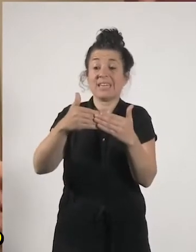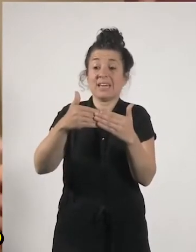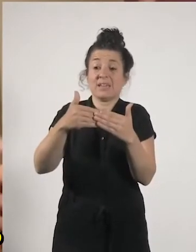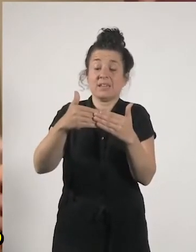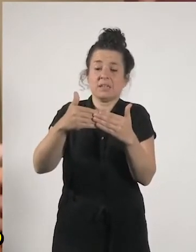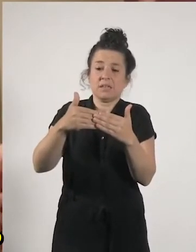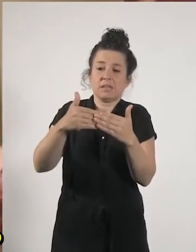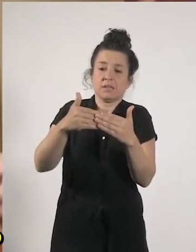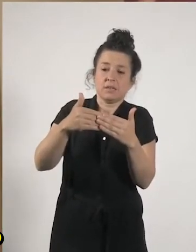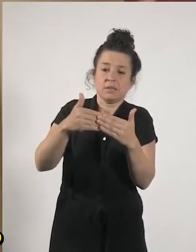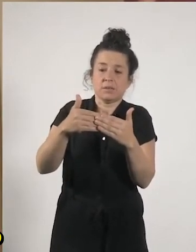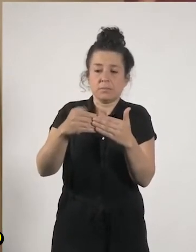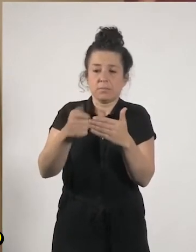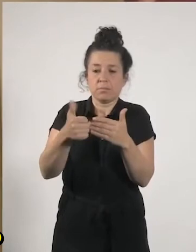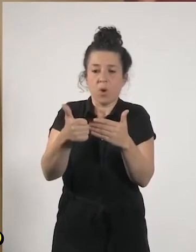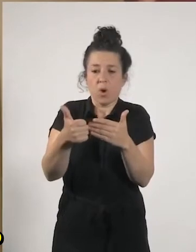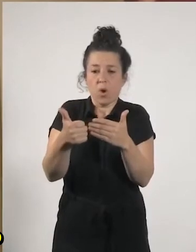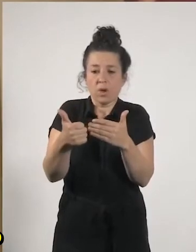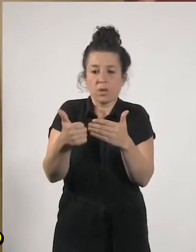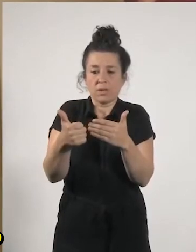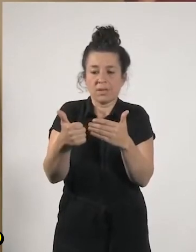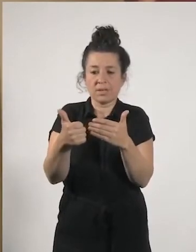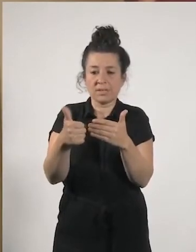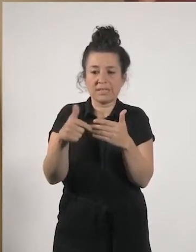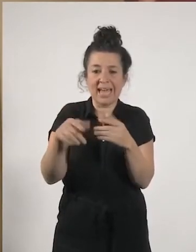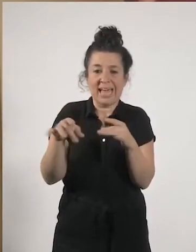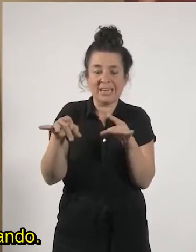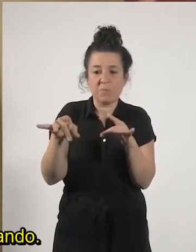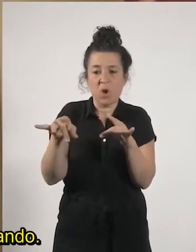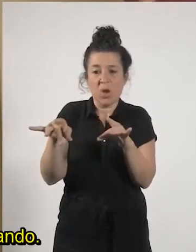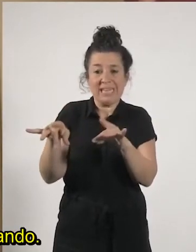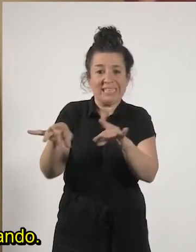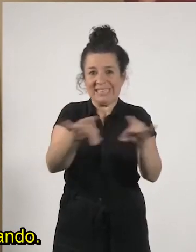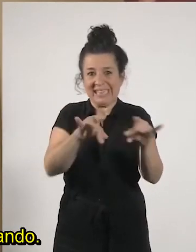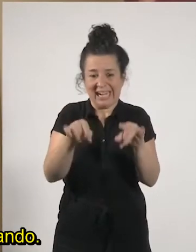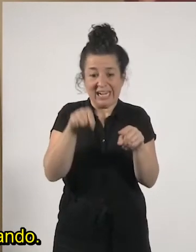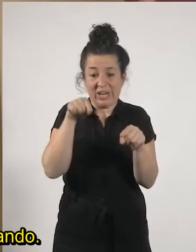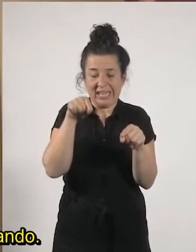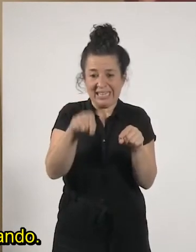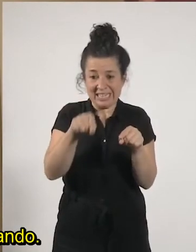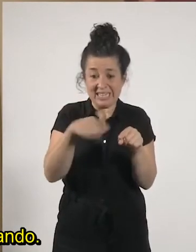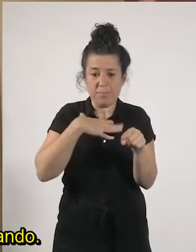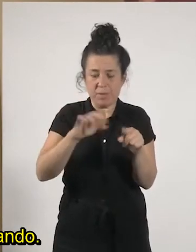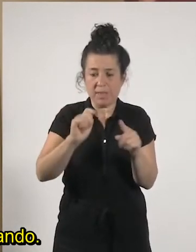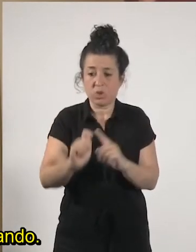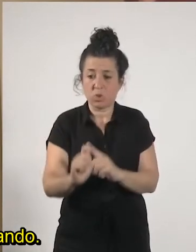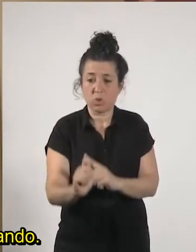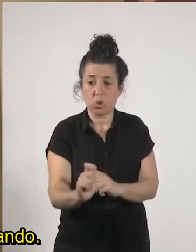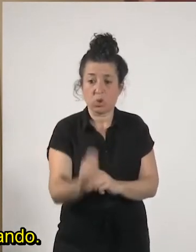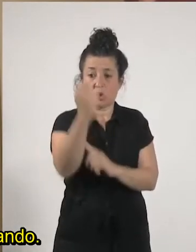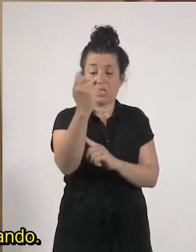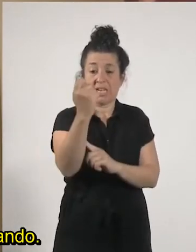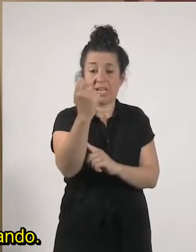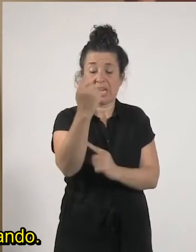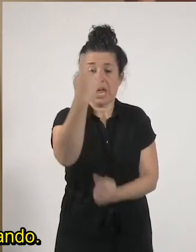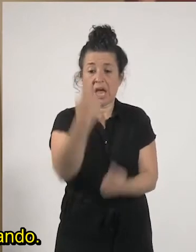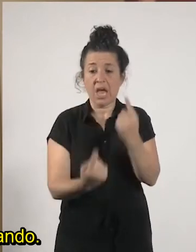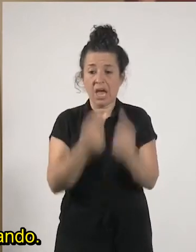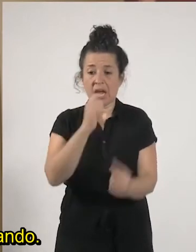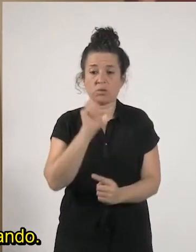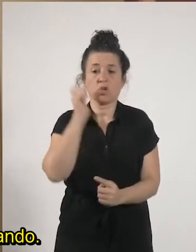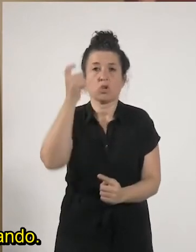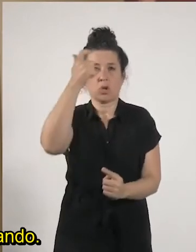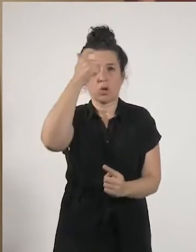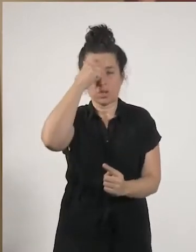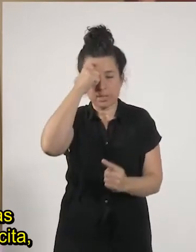terreno ya que llueve sobre mojado bueno consigamos que algunas de los conceptos al menos vayan